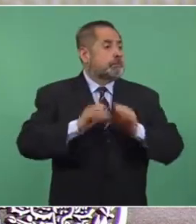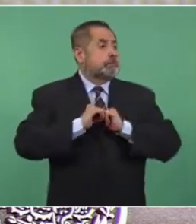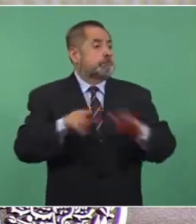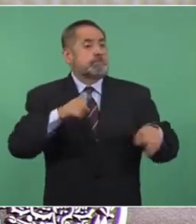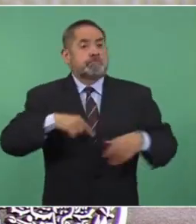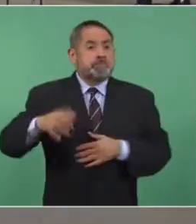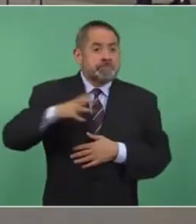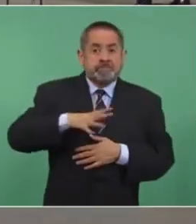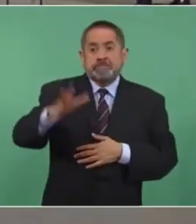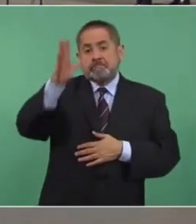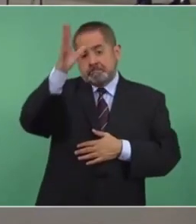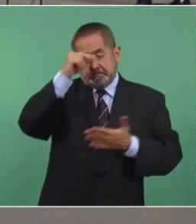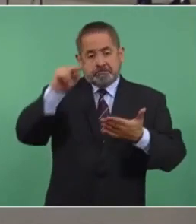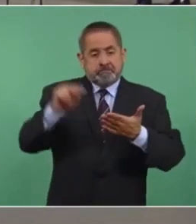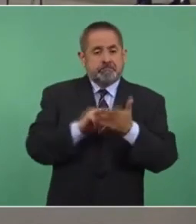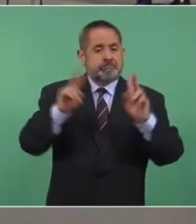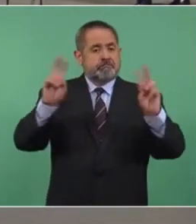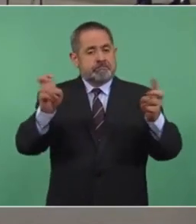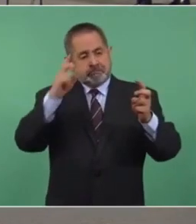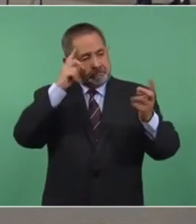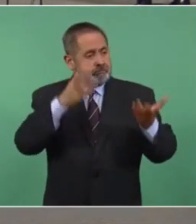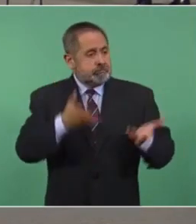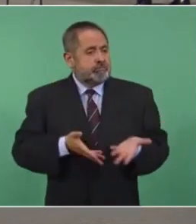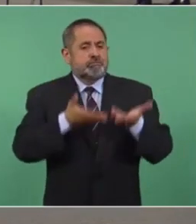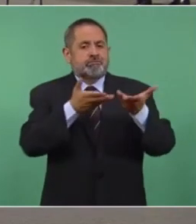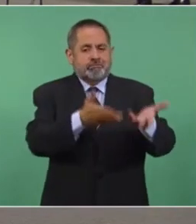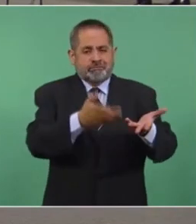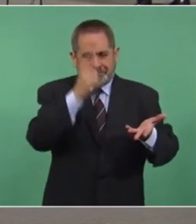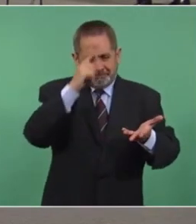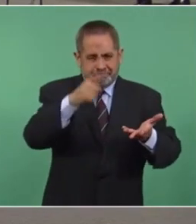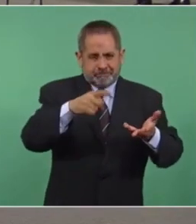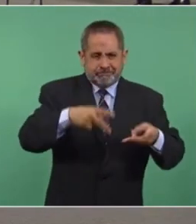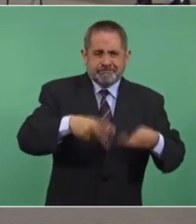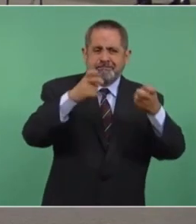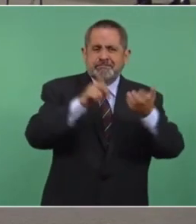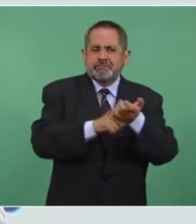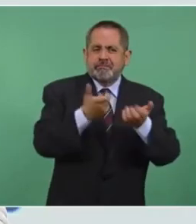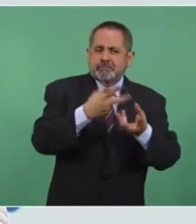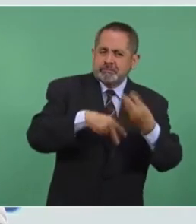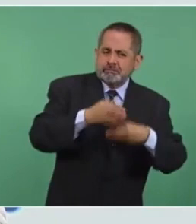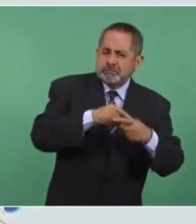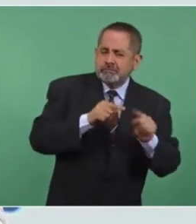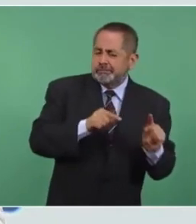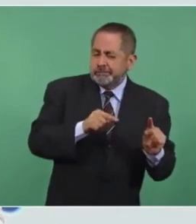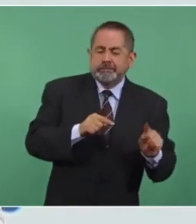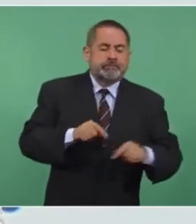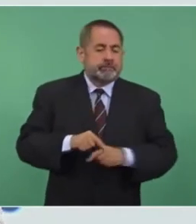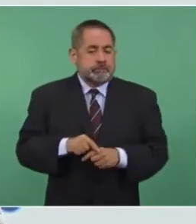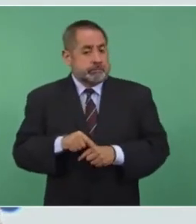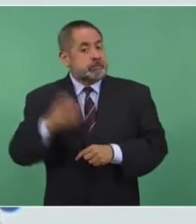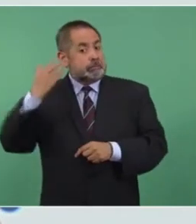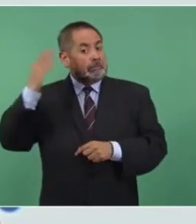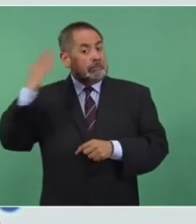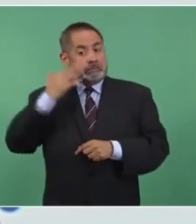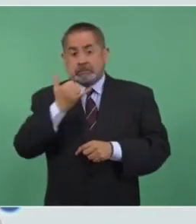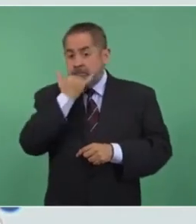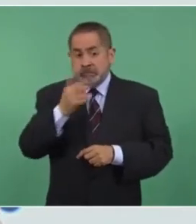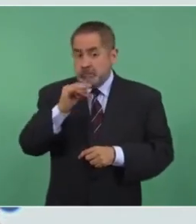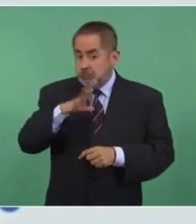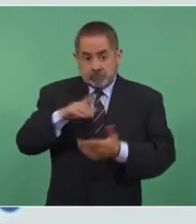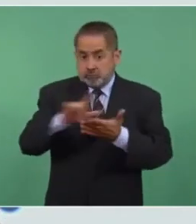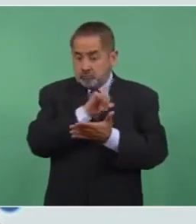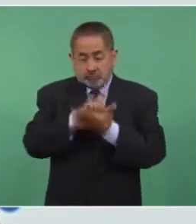que se llama términos para ofertas de capacidad basadas en costos y con ello, con ese acuerdo,